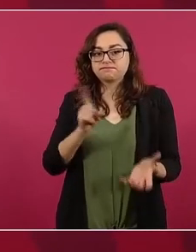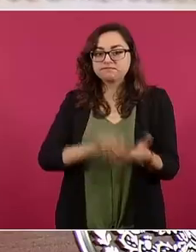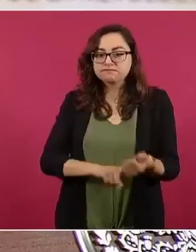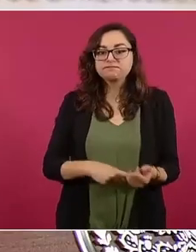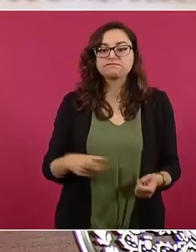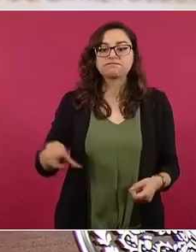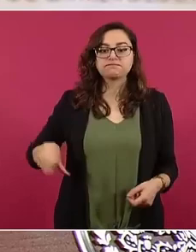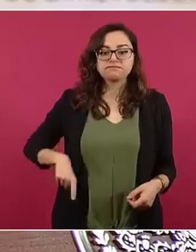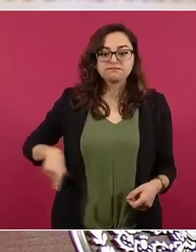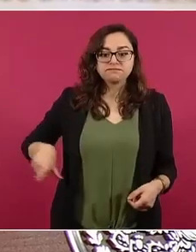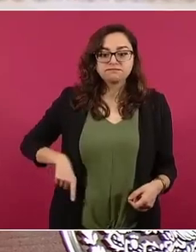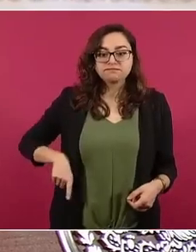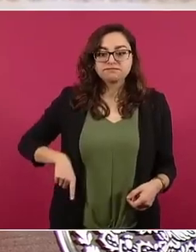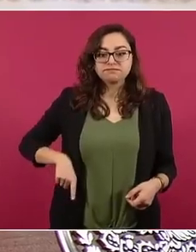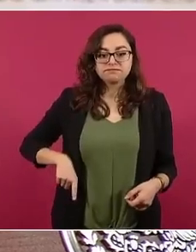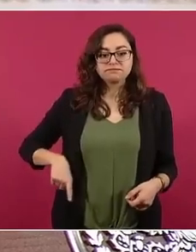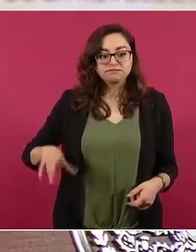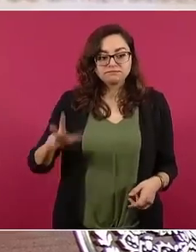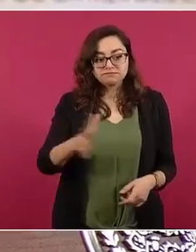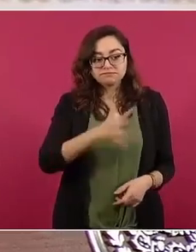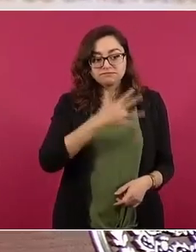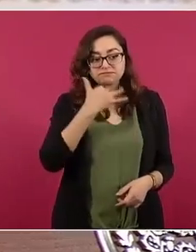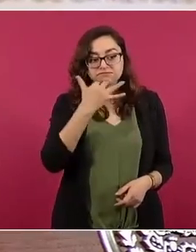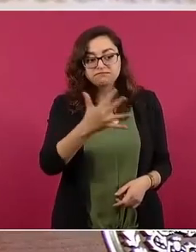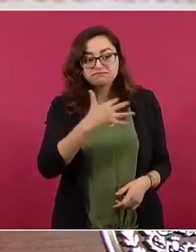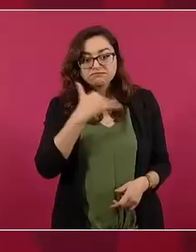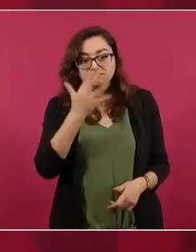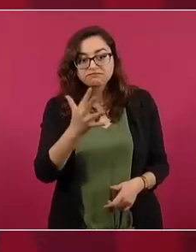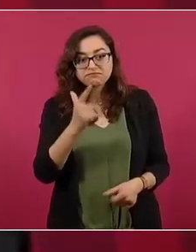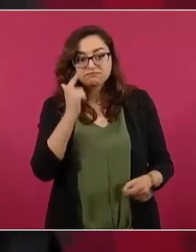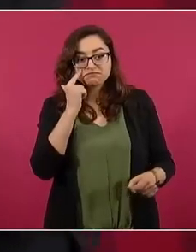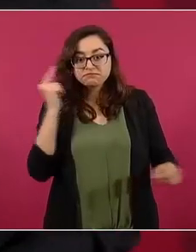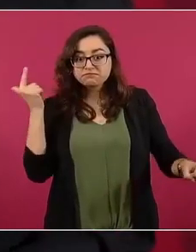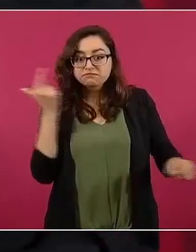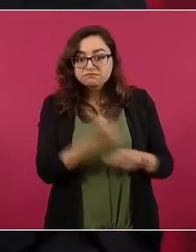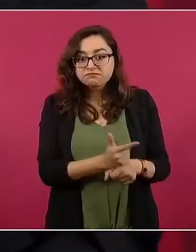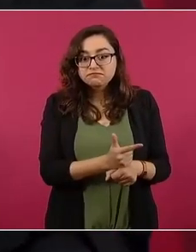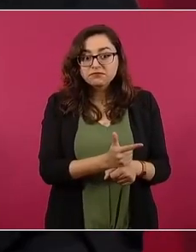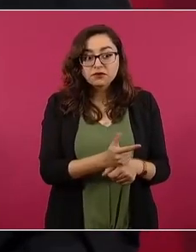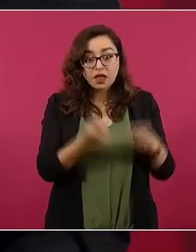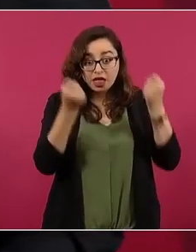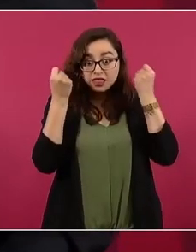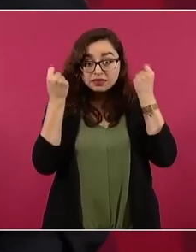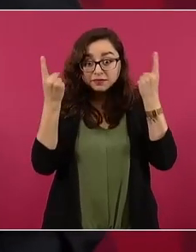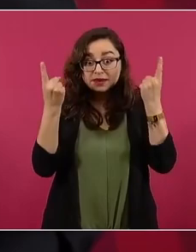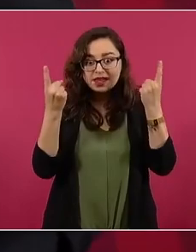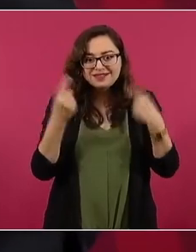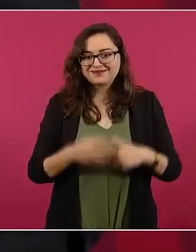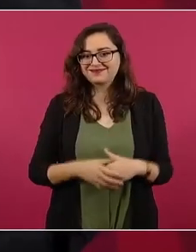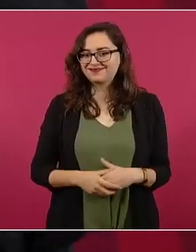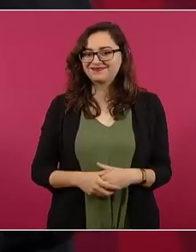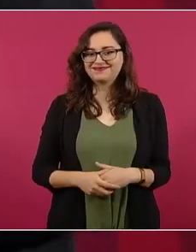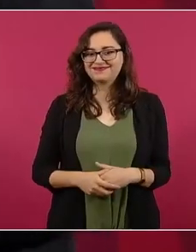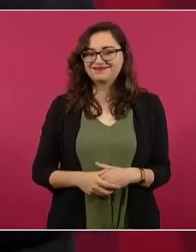ahora ser corrupto es ser